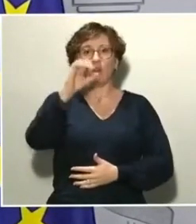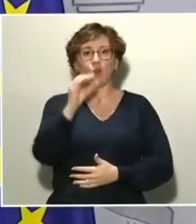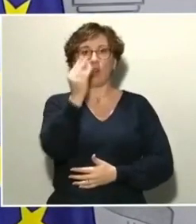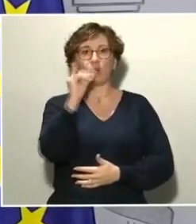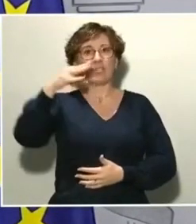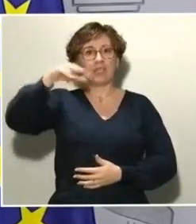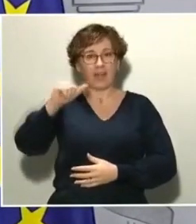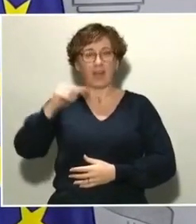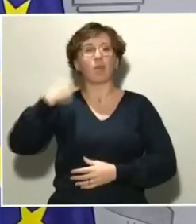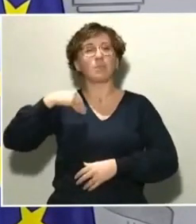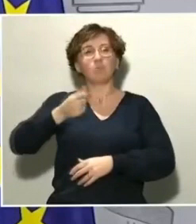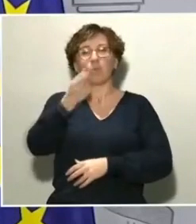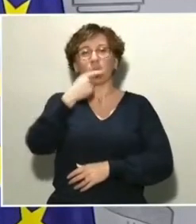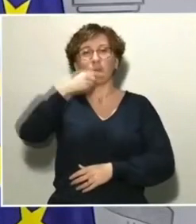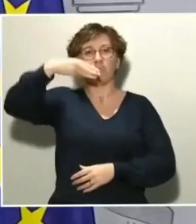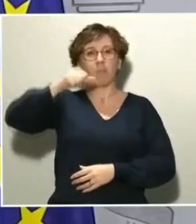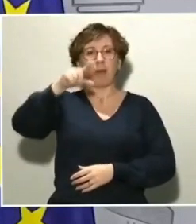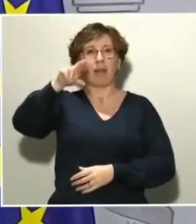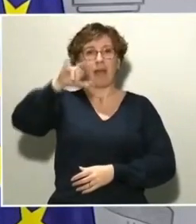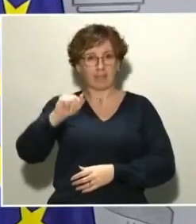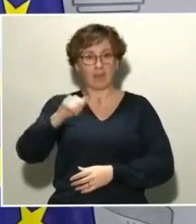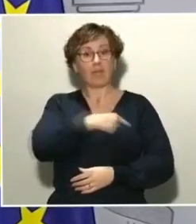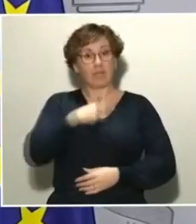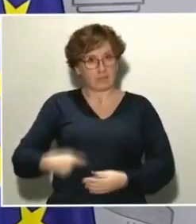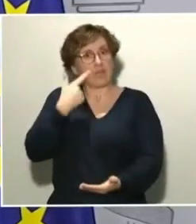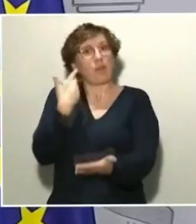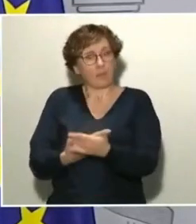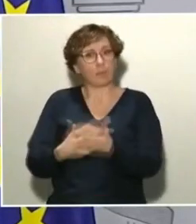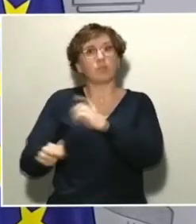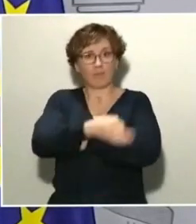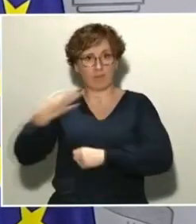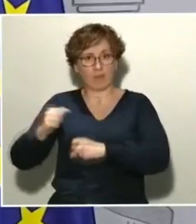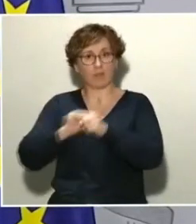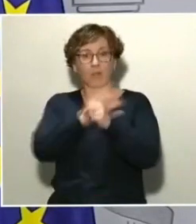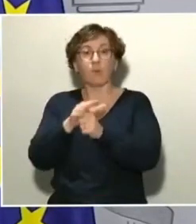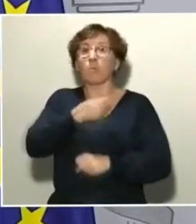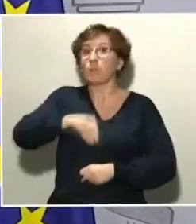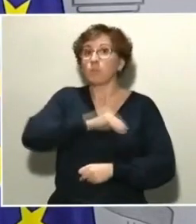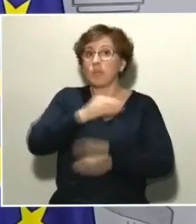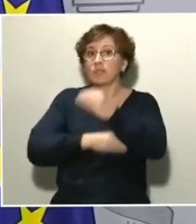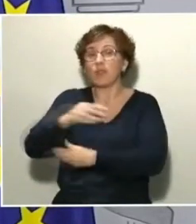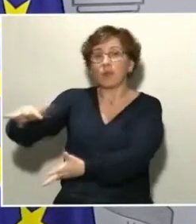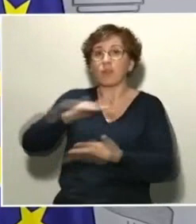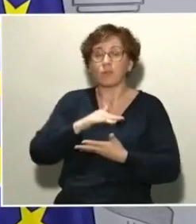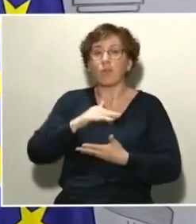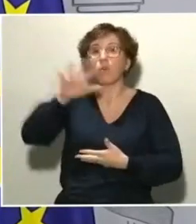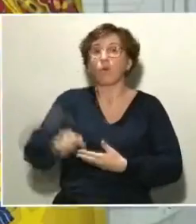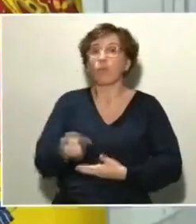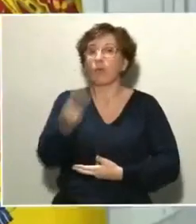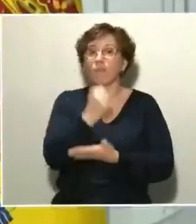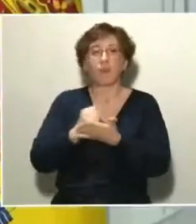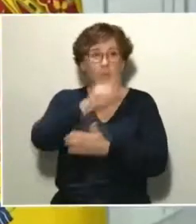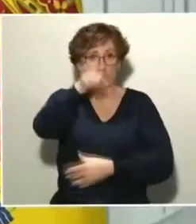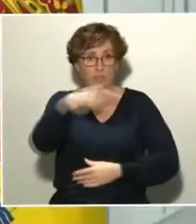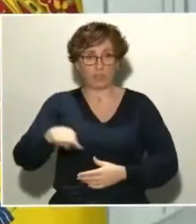que en China ya ha demostrado ser eficaz contra el coronavirus. ¿España está haciendo alguna compra extraordinaria de este fármaco? Respecto a la primera